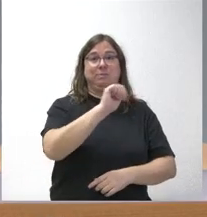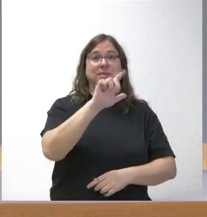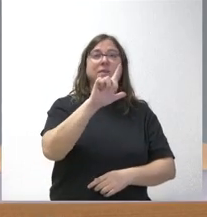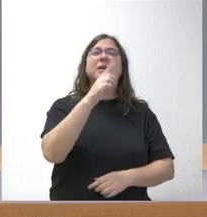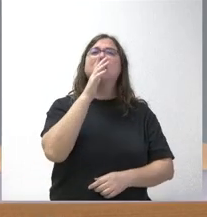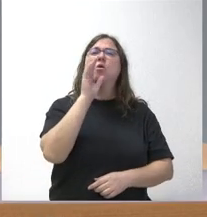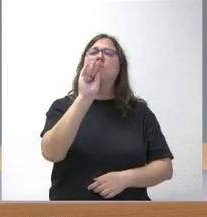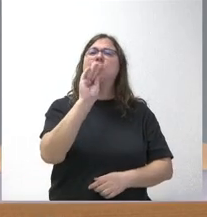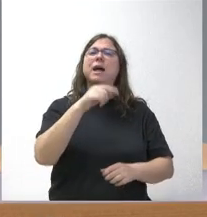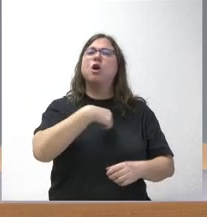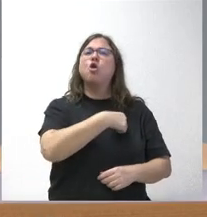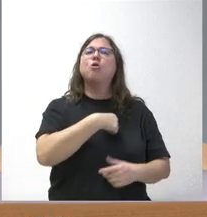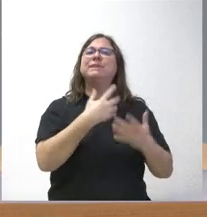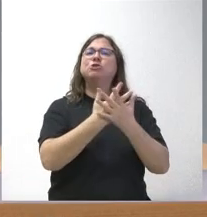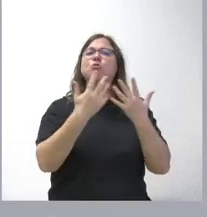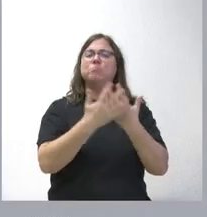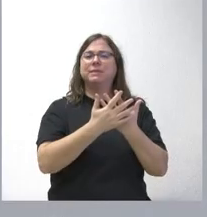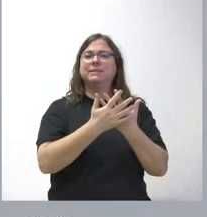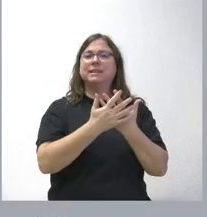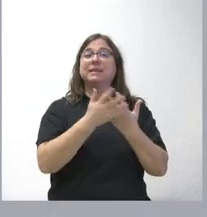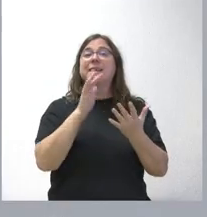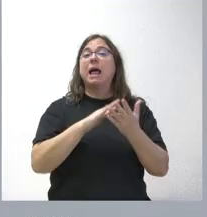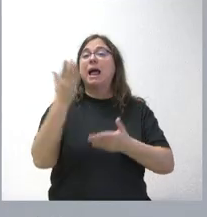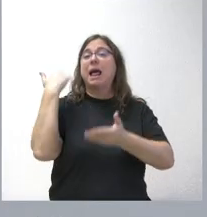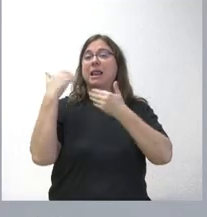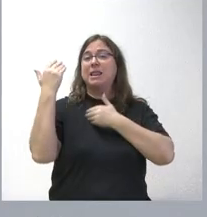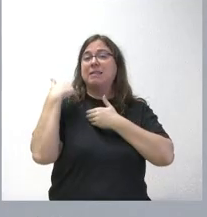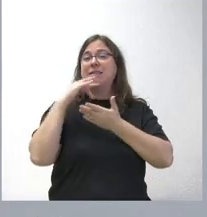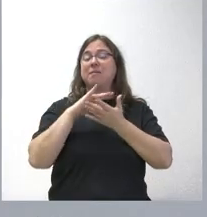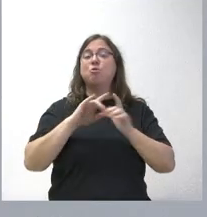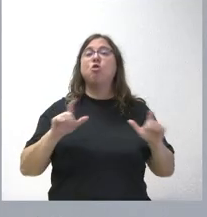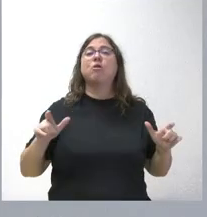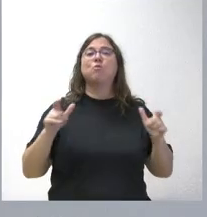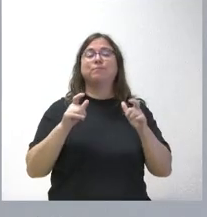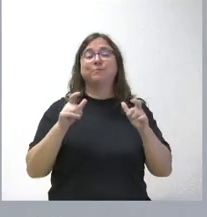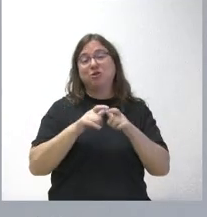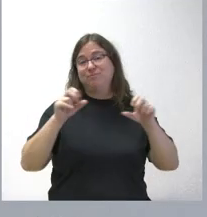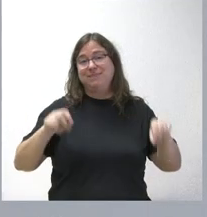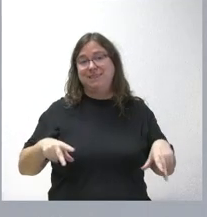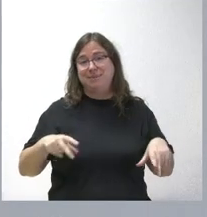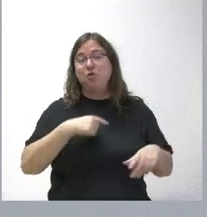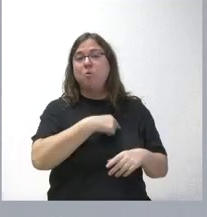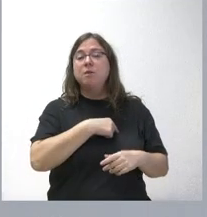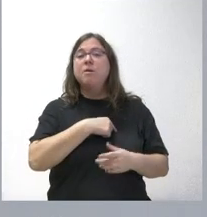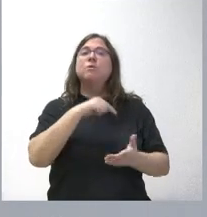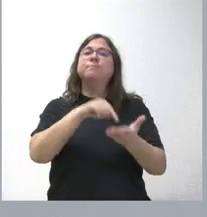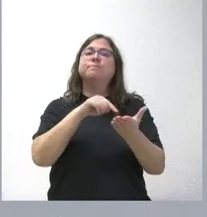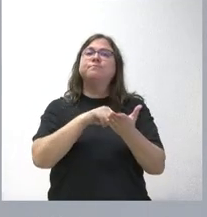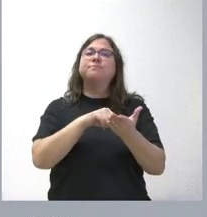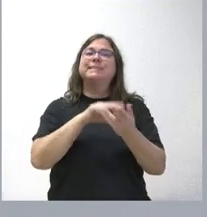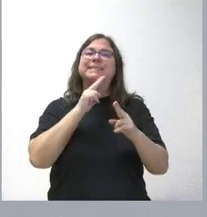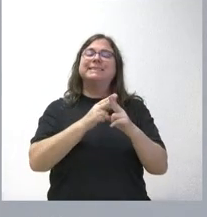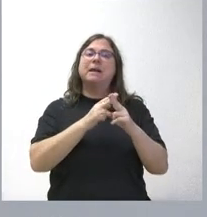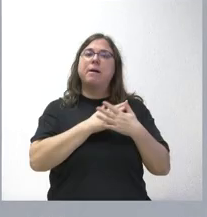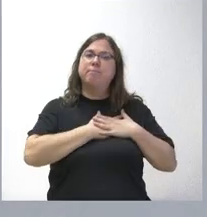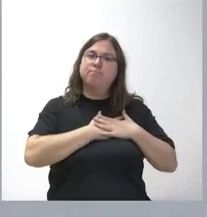preguntado por la comisión mixta. Hace tiempo que no se reúne esa comisión. En todo caso, este requerimiento tiene que verse como una voluntad de la